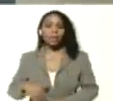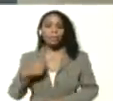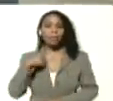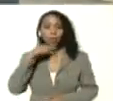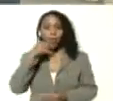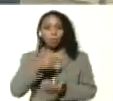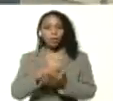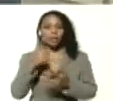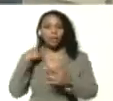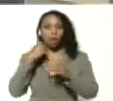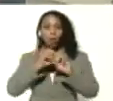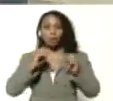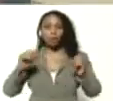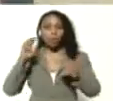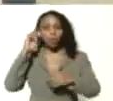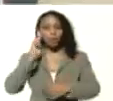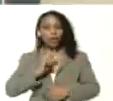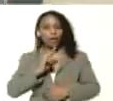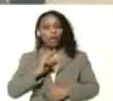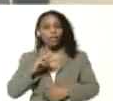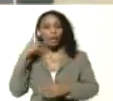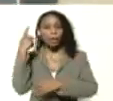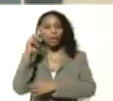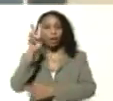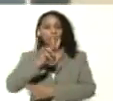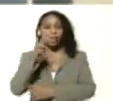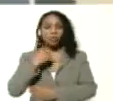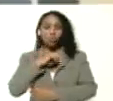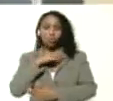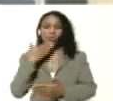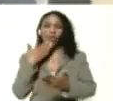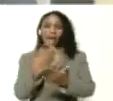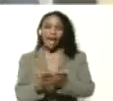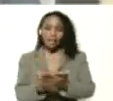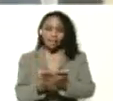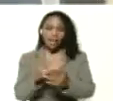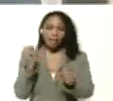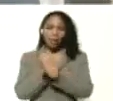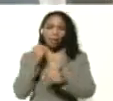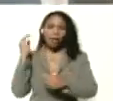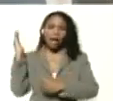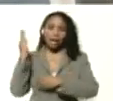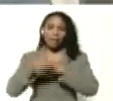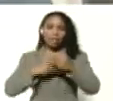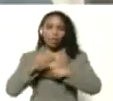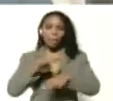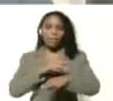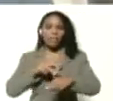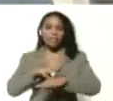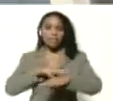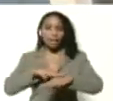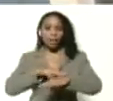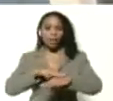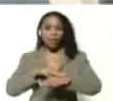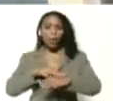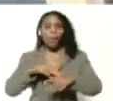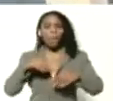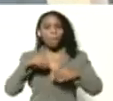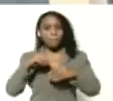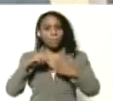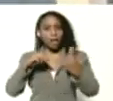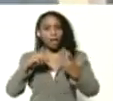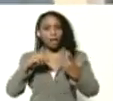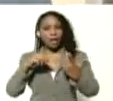y diante de la Organización Bolivariana Estudiantil de la Parroquia del Valle nosotros agradecemos el trabajo que viene llevando el Ministerio del Poder Popular para